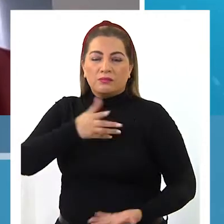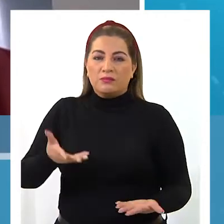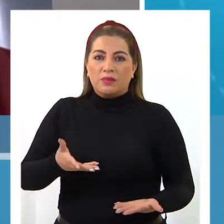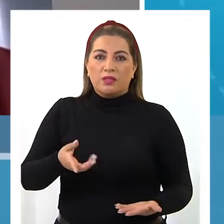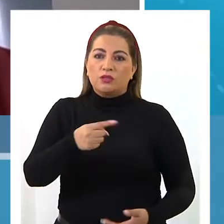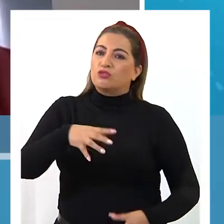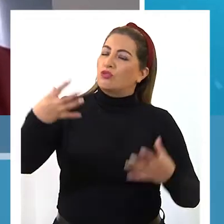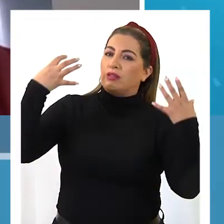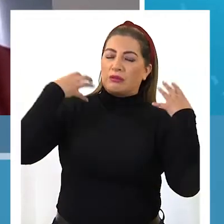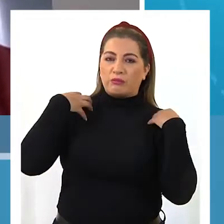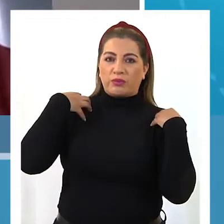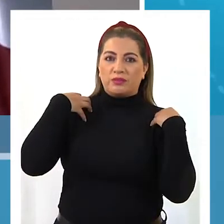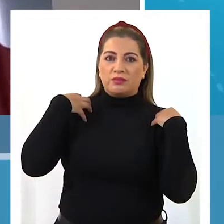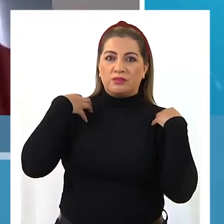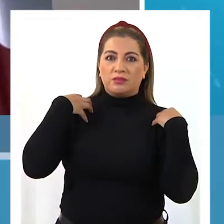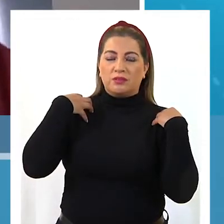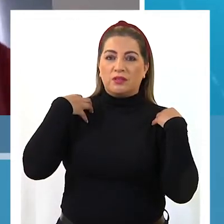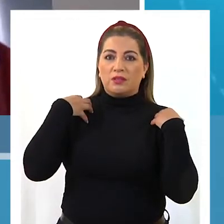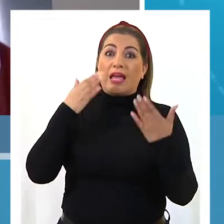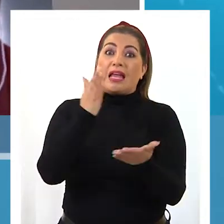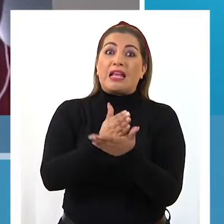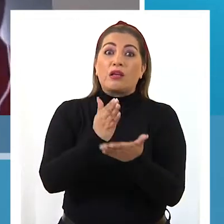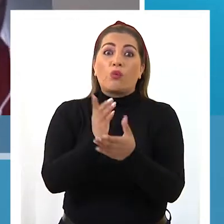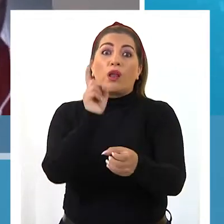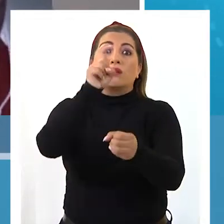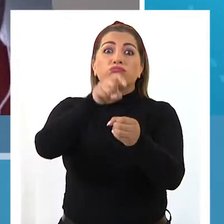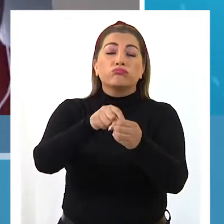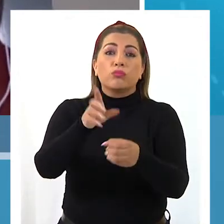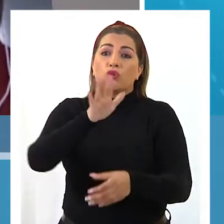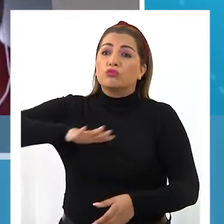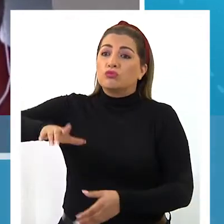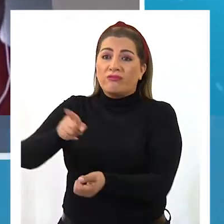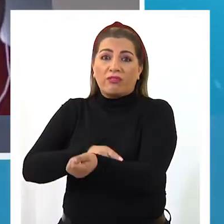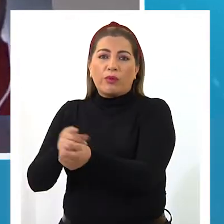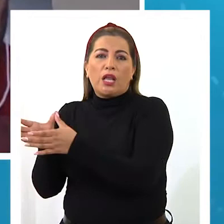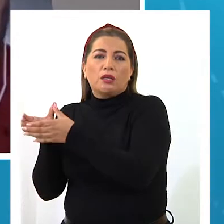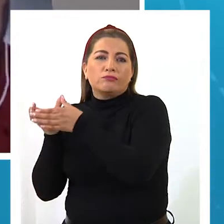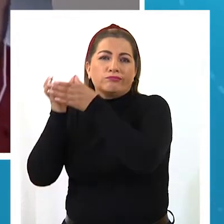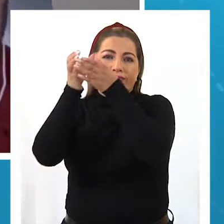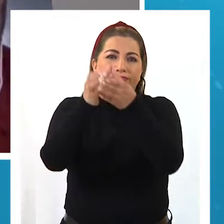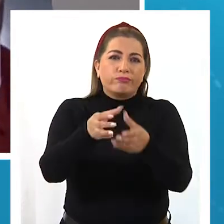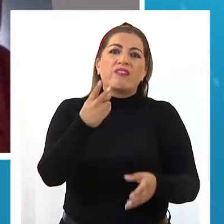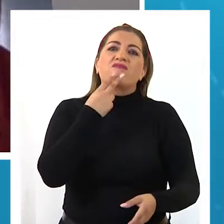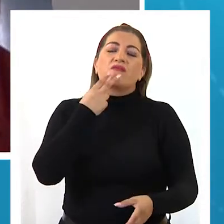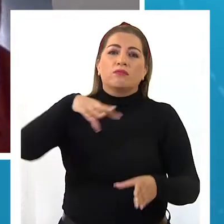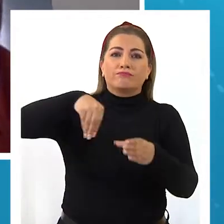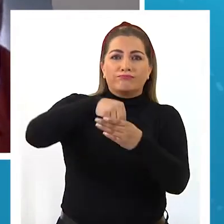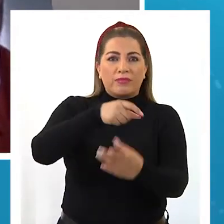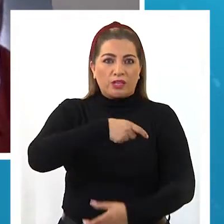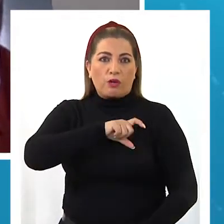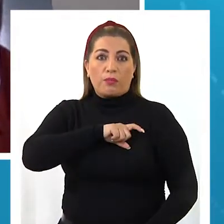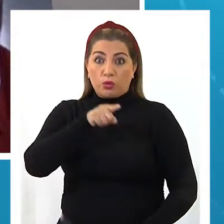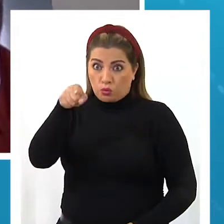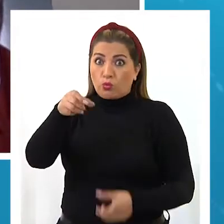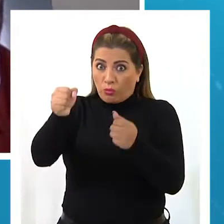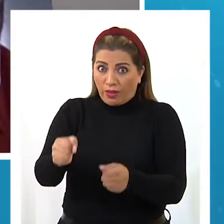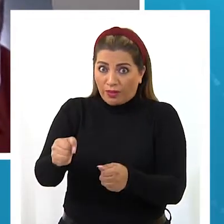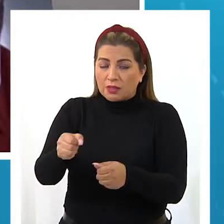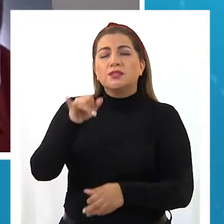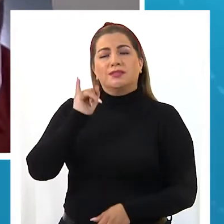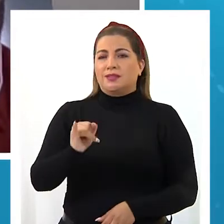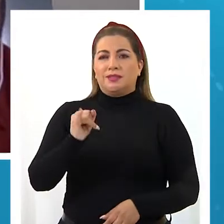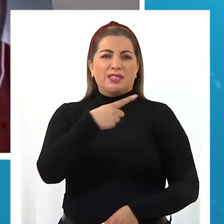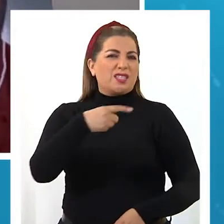nos van ser responsables, si ella se va al internado o efectivamente nos vamos todos a España. ¿Estás dispuesto? Sí, sí, de maneras,